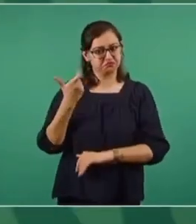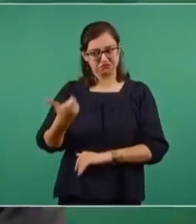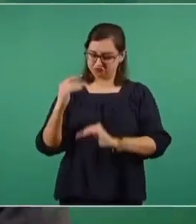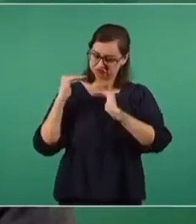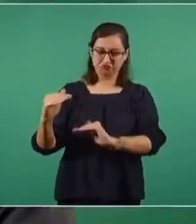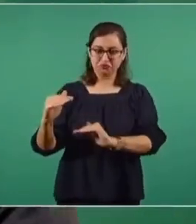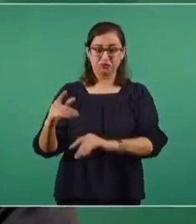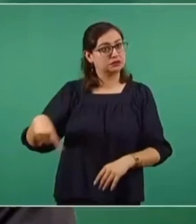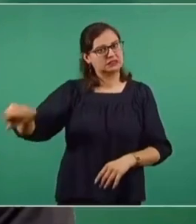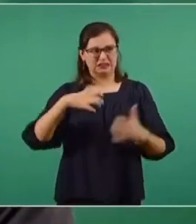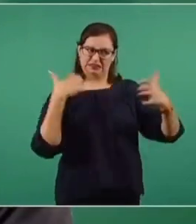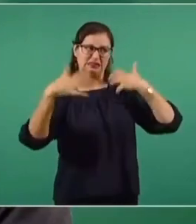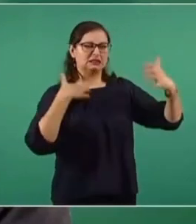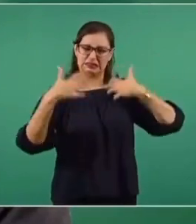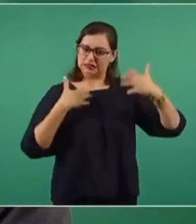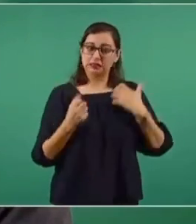gustar.